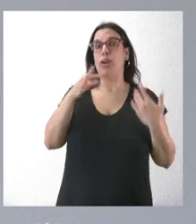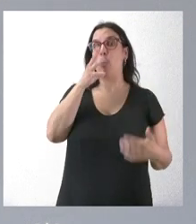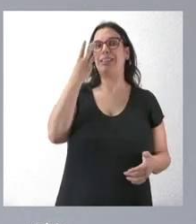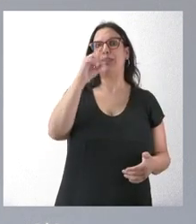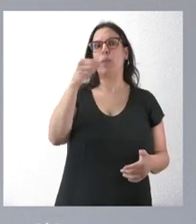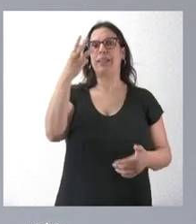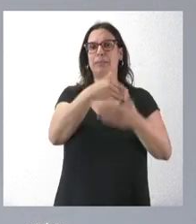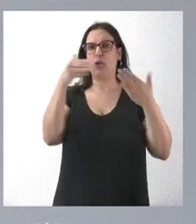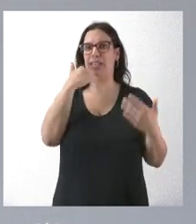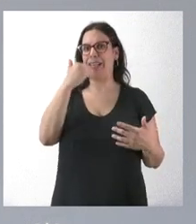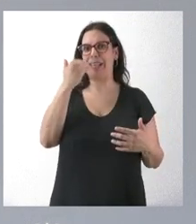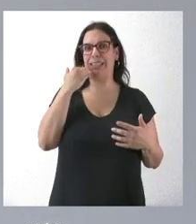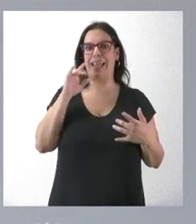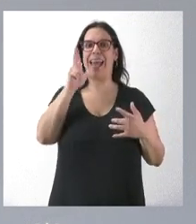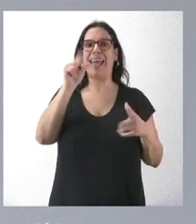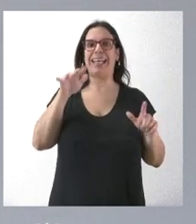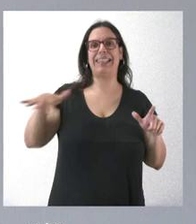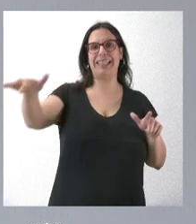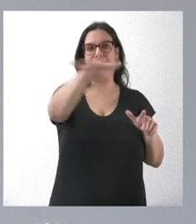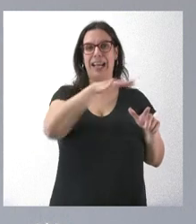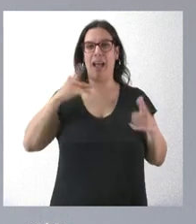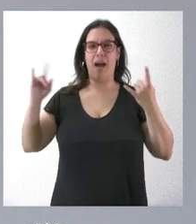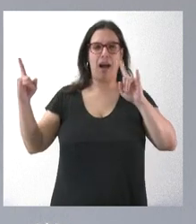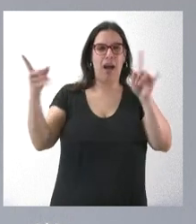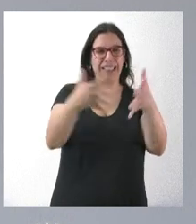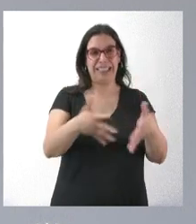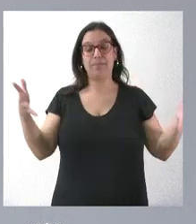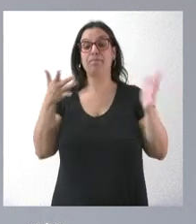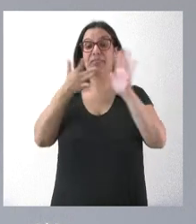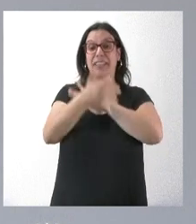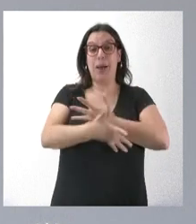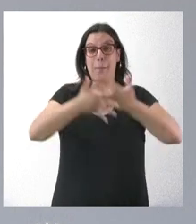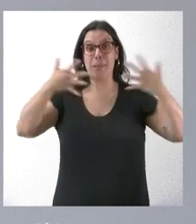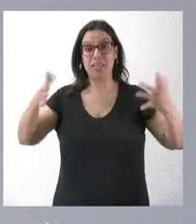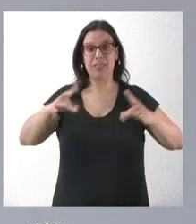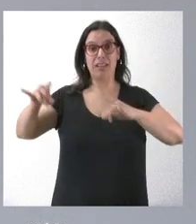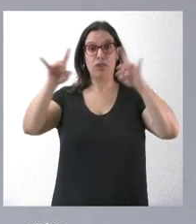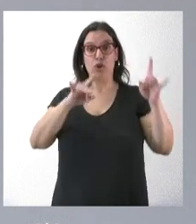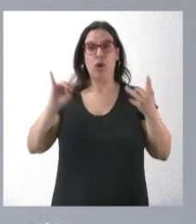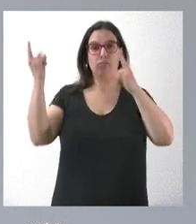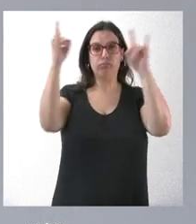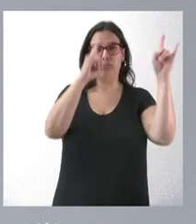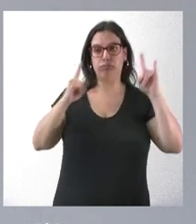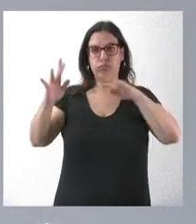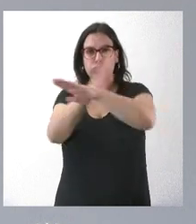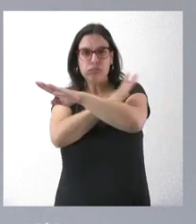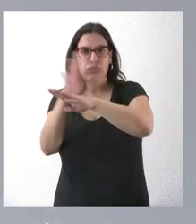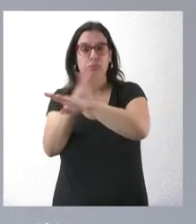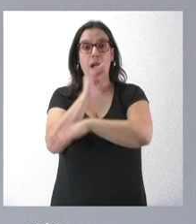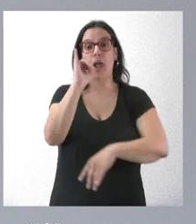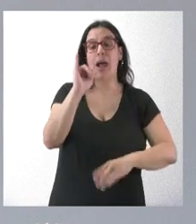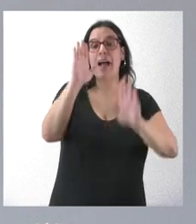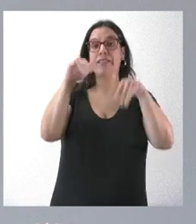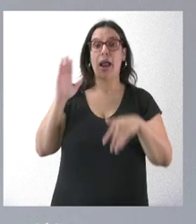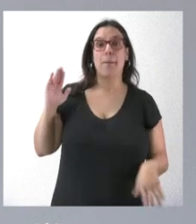millones de hectáreas. Por lo tanto, este incremento de la superficie forestal y alborada, que hace que nuestros